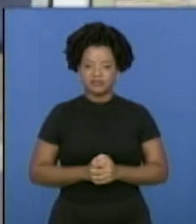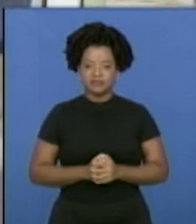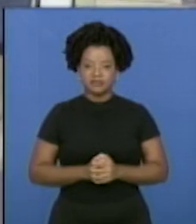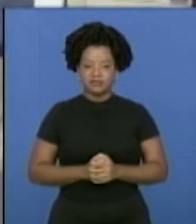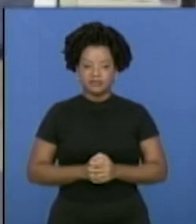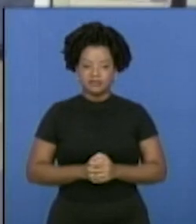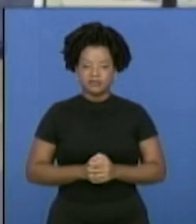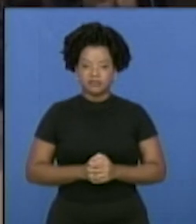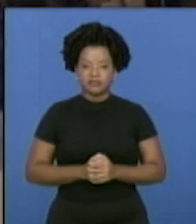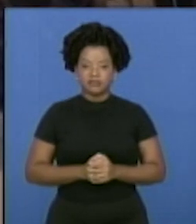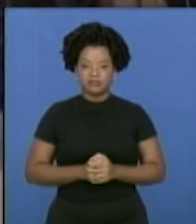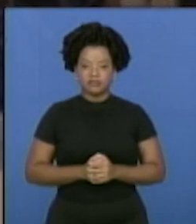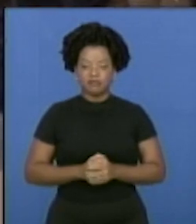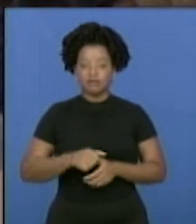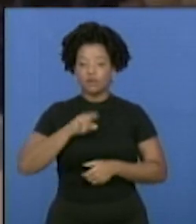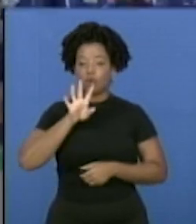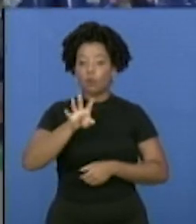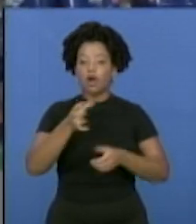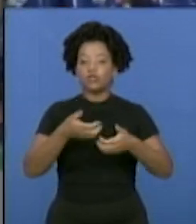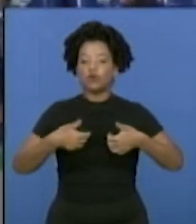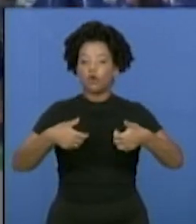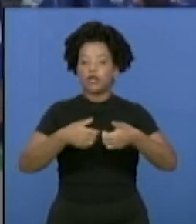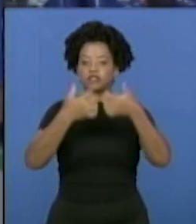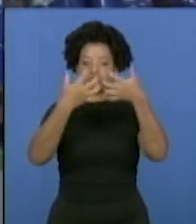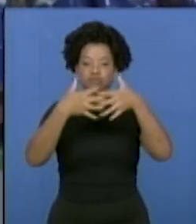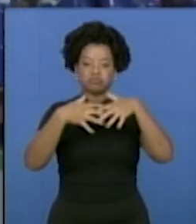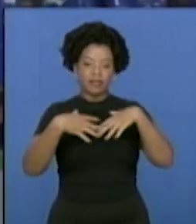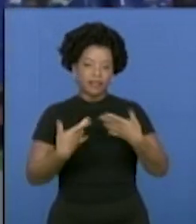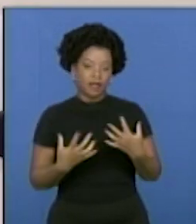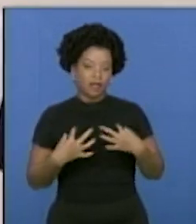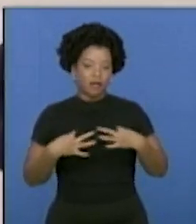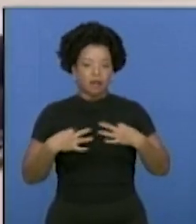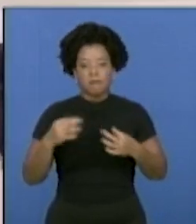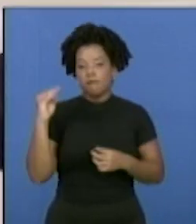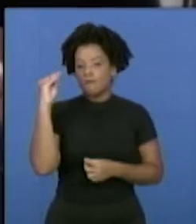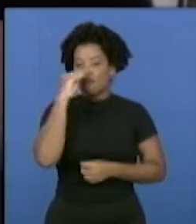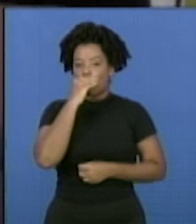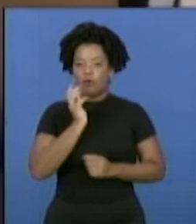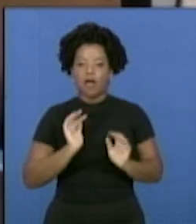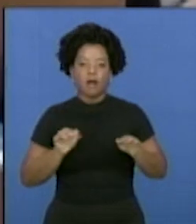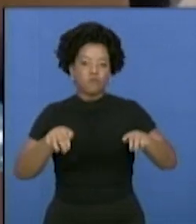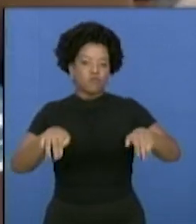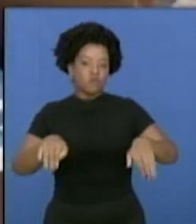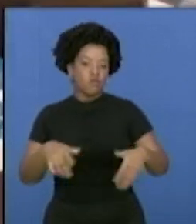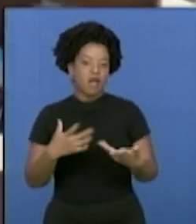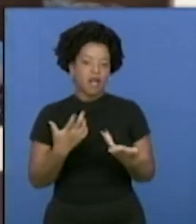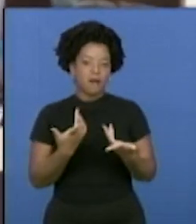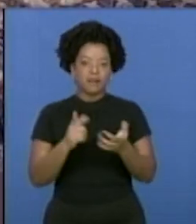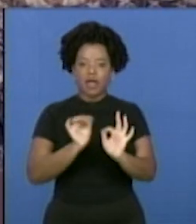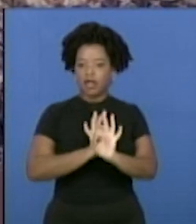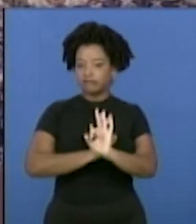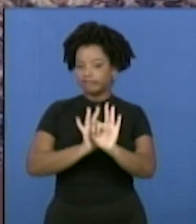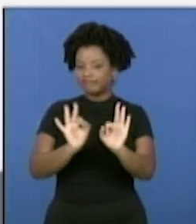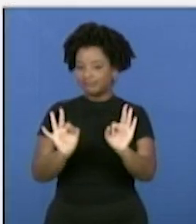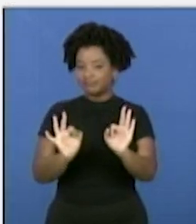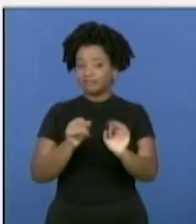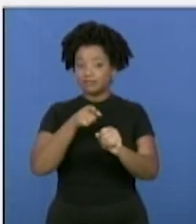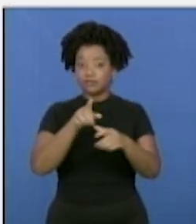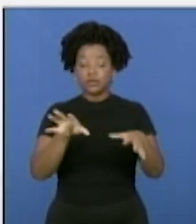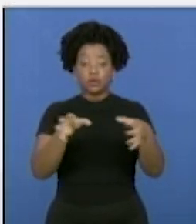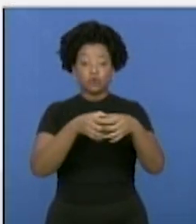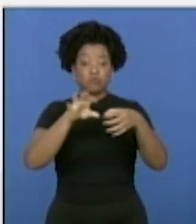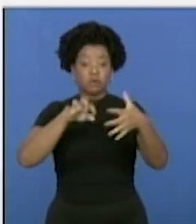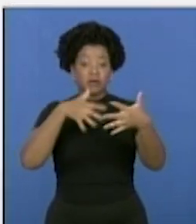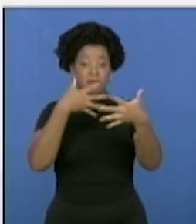El cuarto congreso de la industria de la moda, los muebles, los ambientes y los estilos, FIMAE, auspiciado por el Grupo